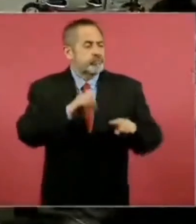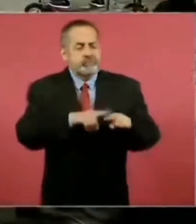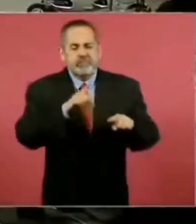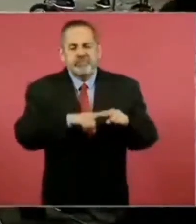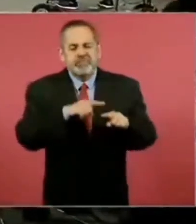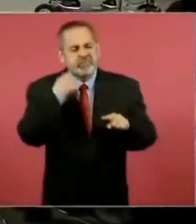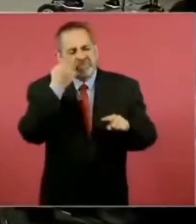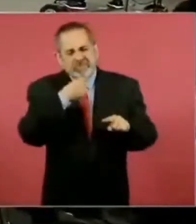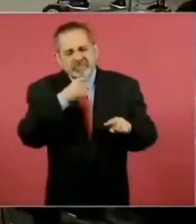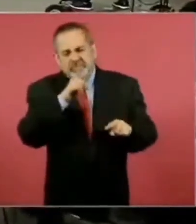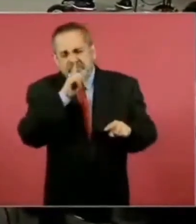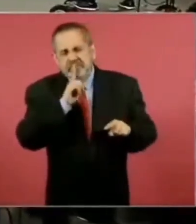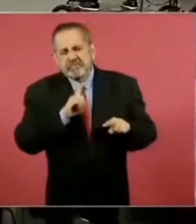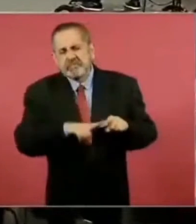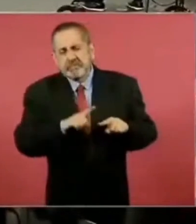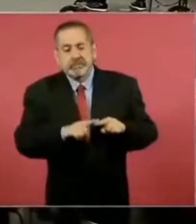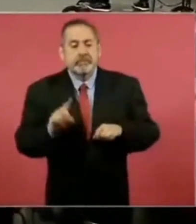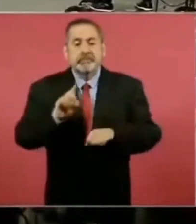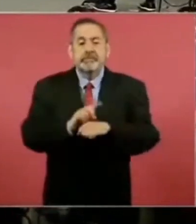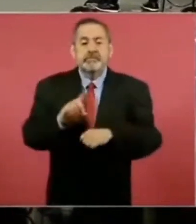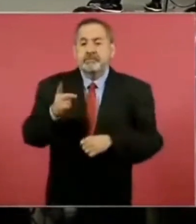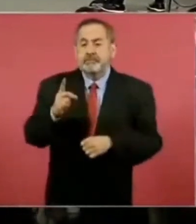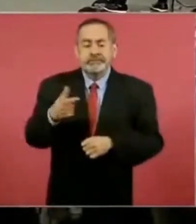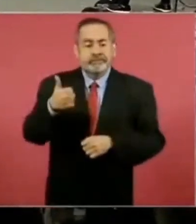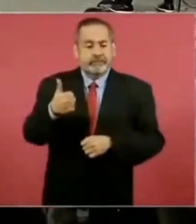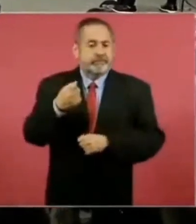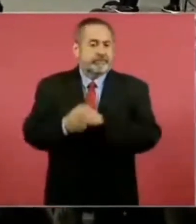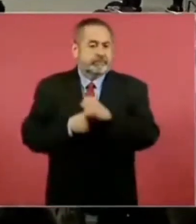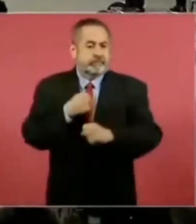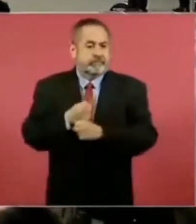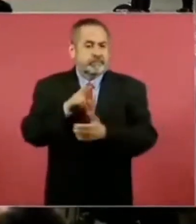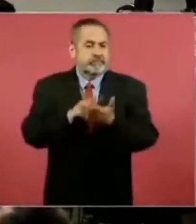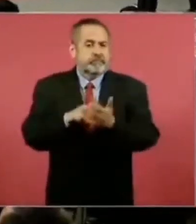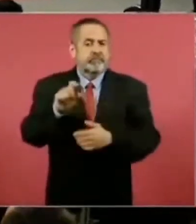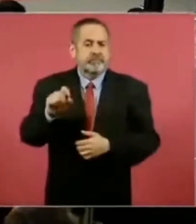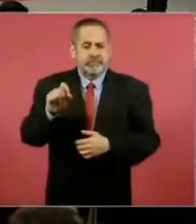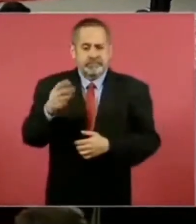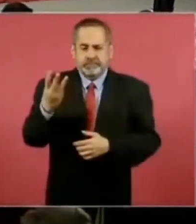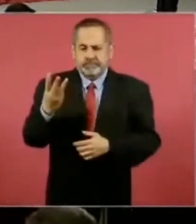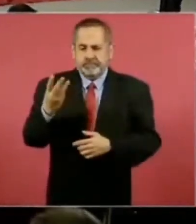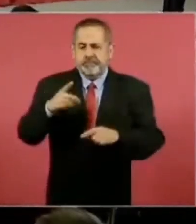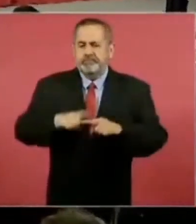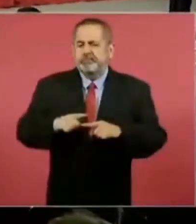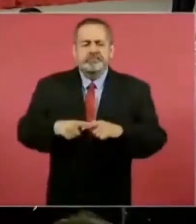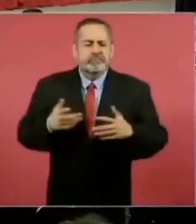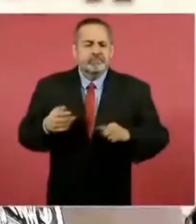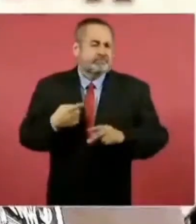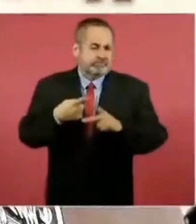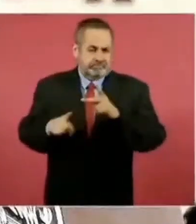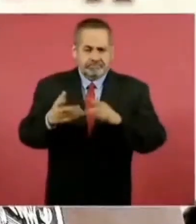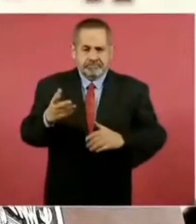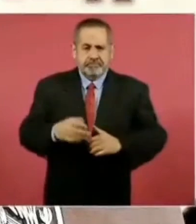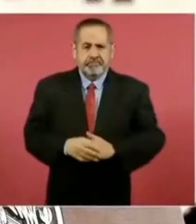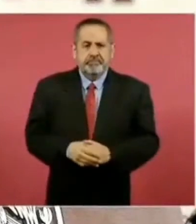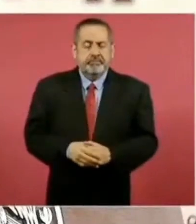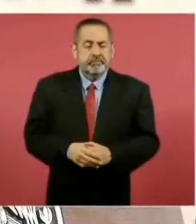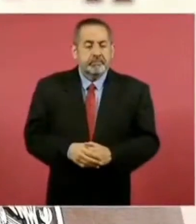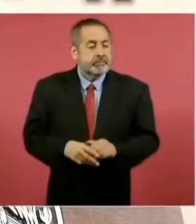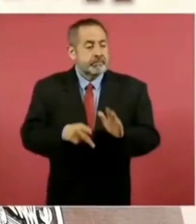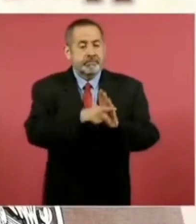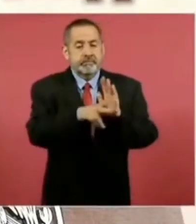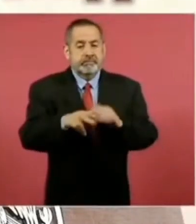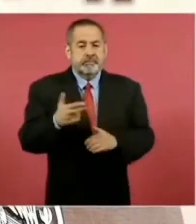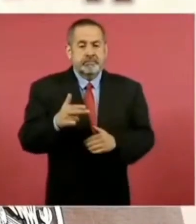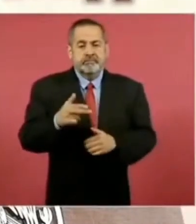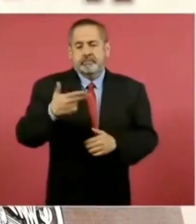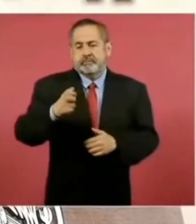Mentiras de la Semana, hoy 6 de diciembre del año 2023 y vamos a iniciar. El Heraldo publica